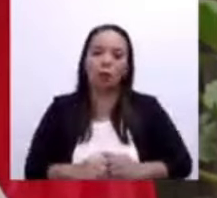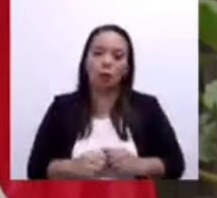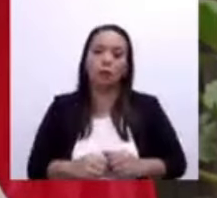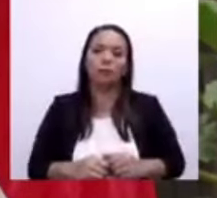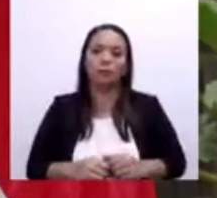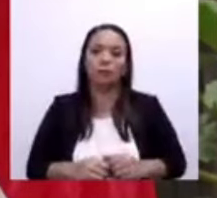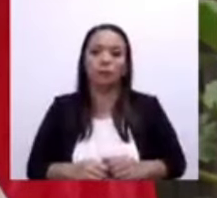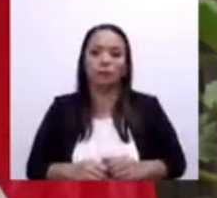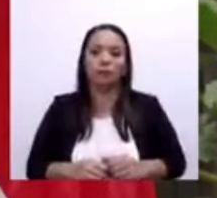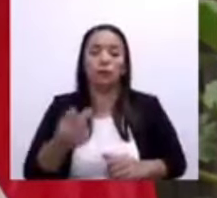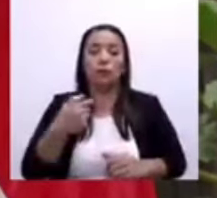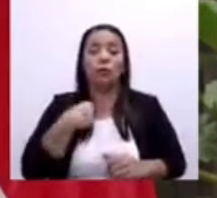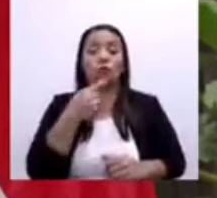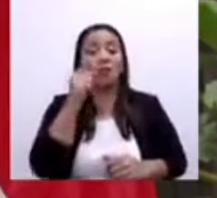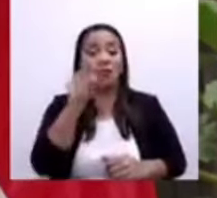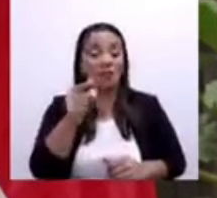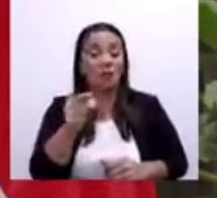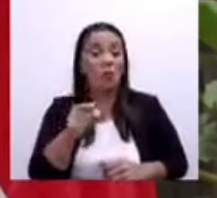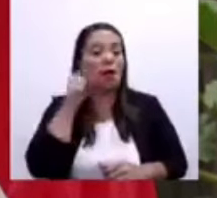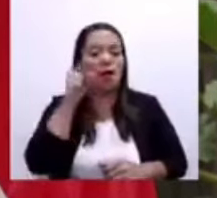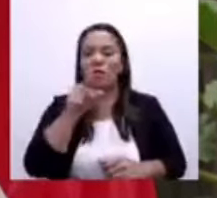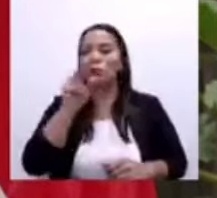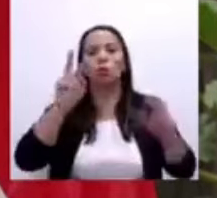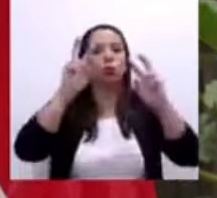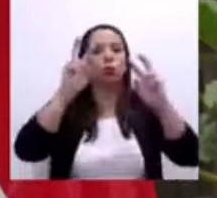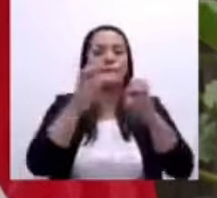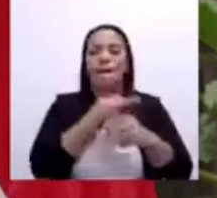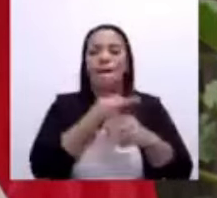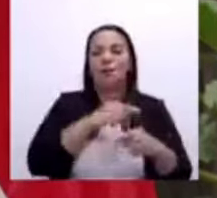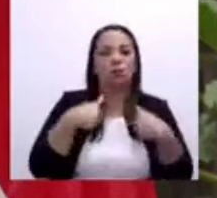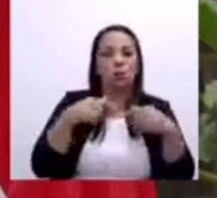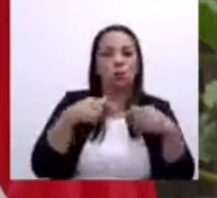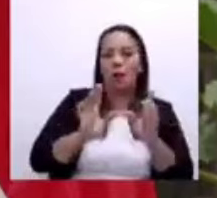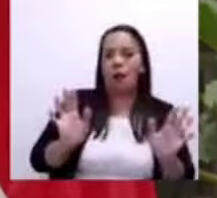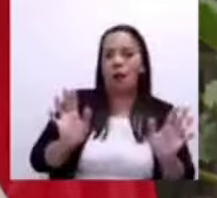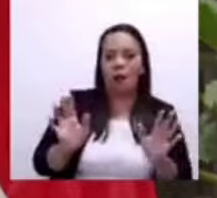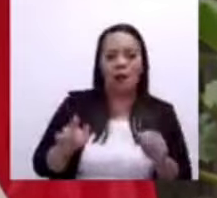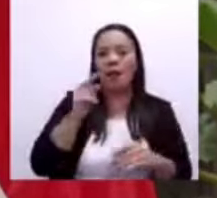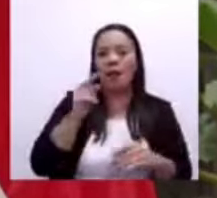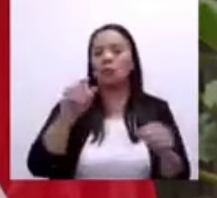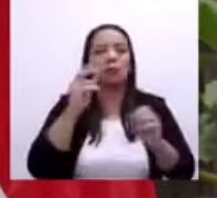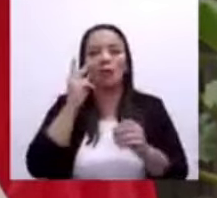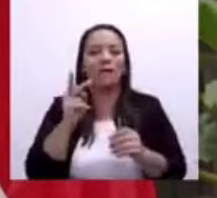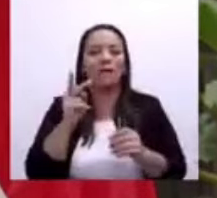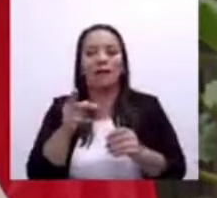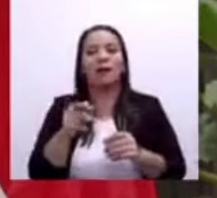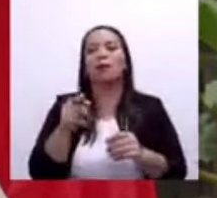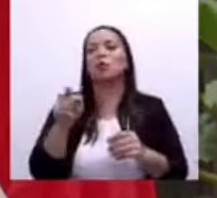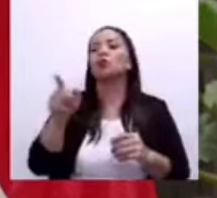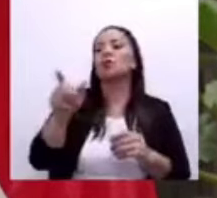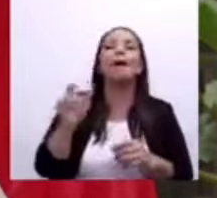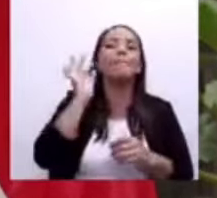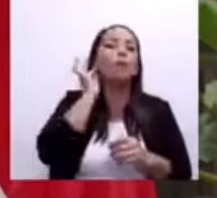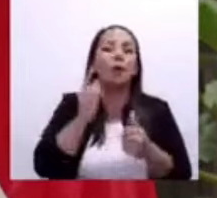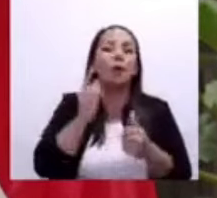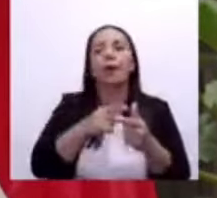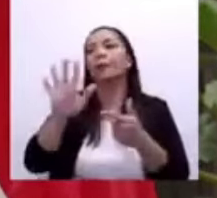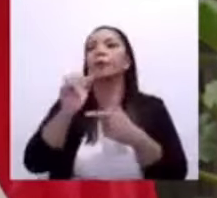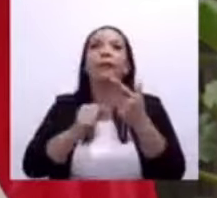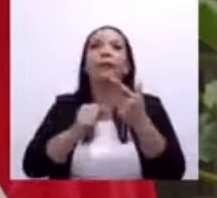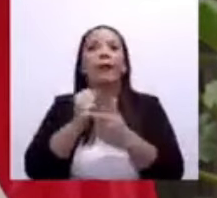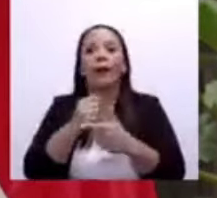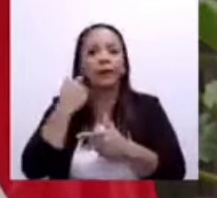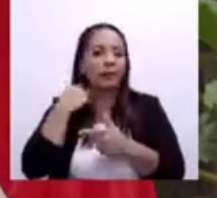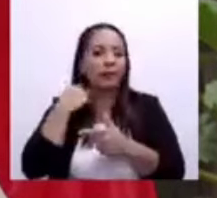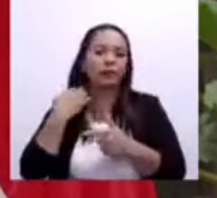le digo, este no es un tema personal, ni tiene que ver con su condición de mujer, ni su edad, ni nada. Estamos